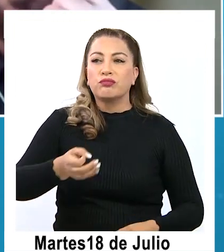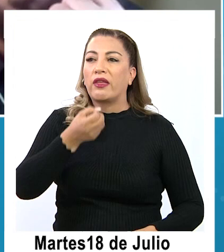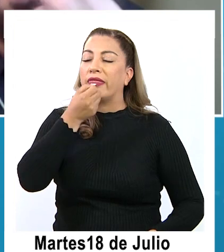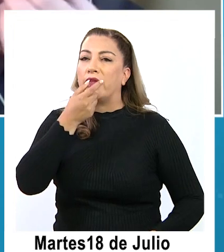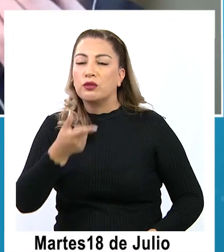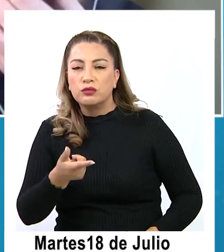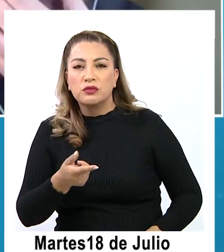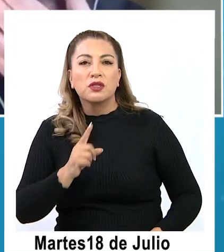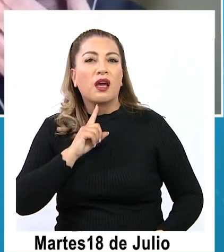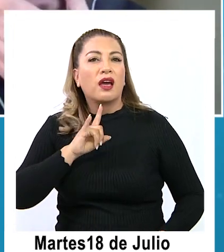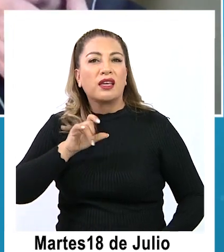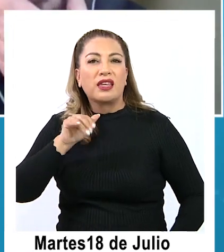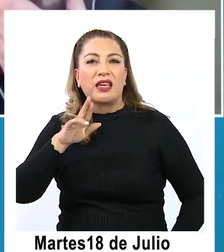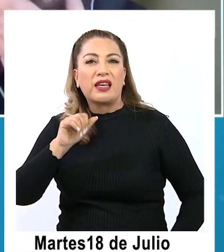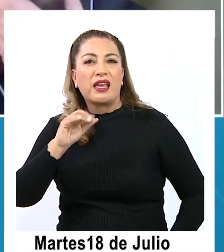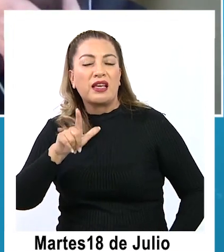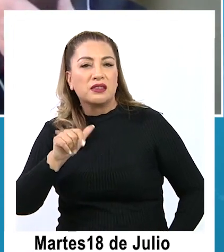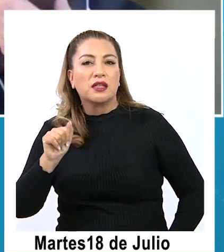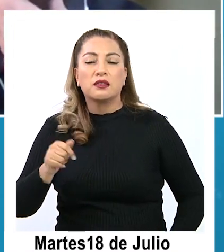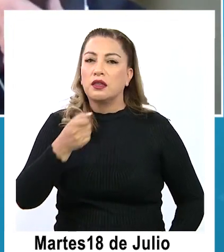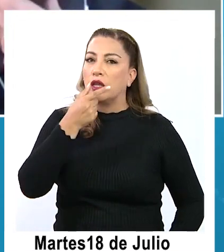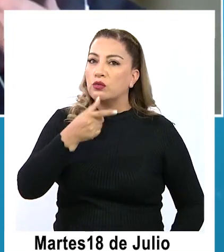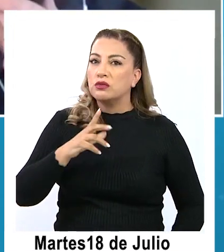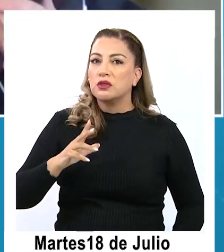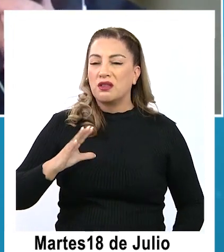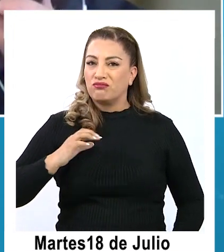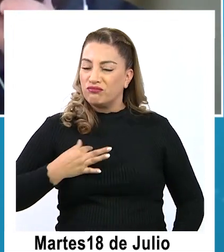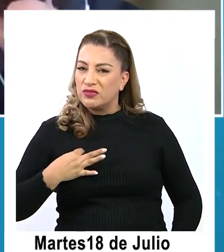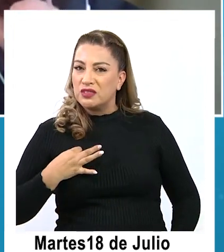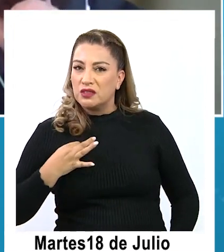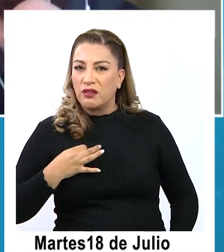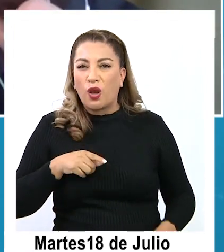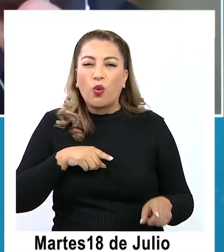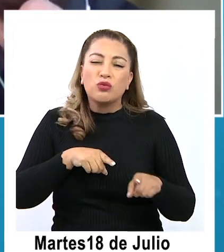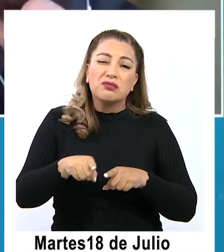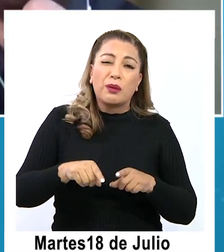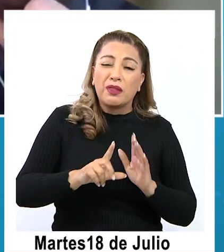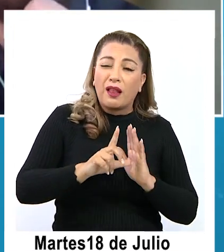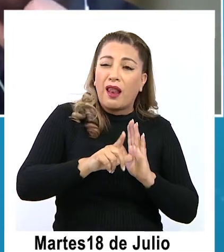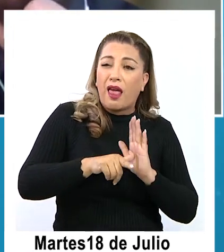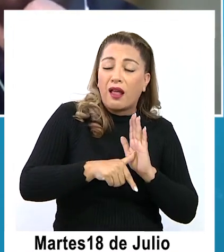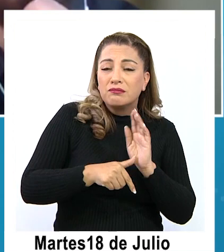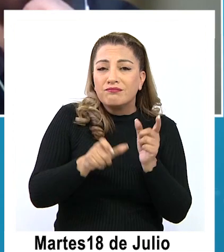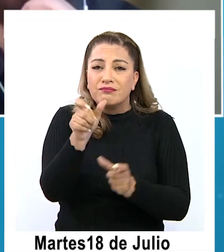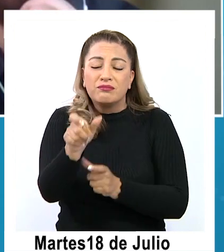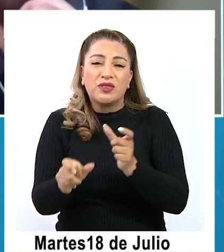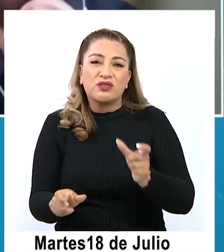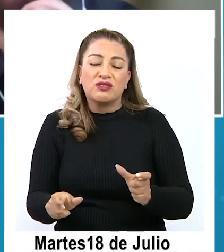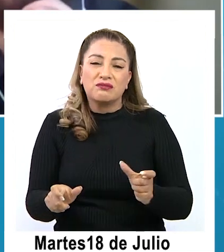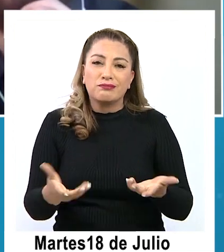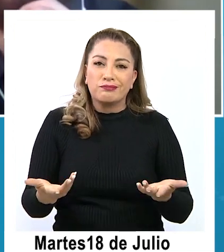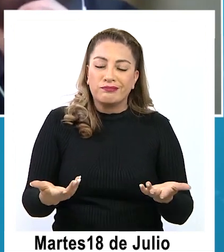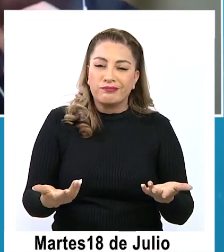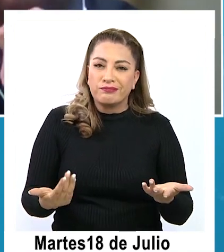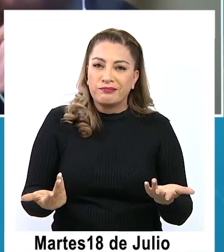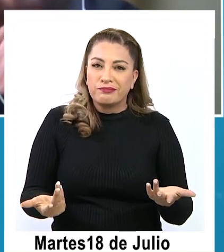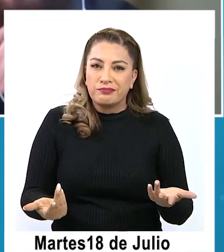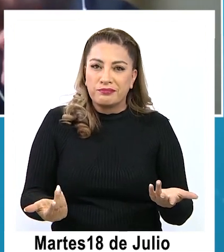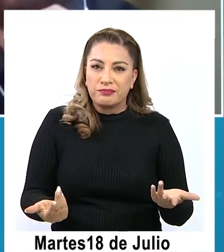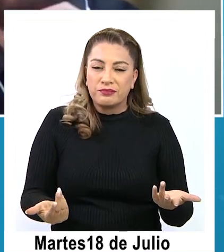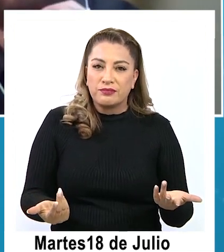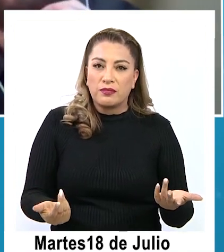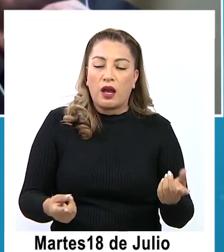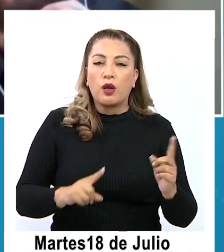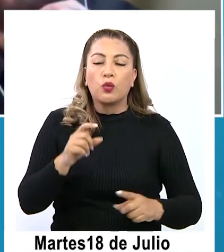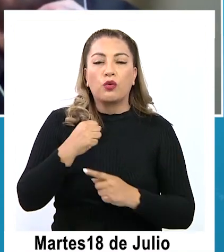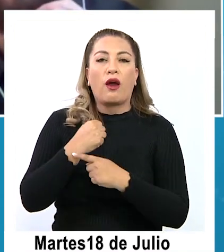querella y demanda civil, tiene un trámite trámite engorroso donde los consumidores muchas veces se ven enfrentados a